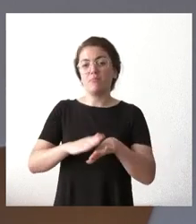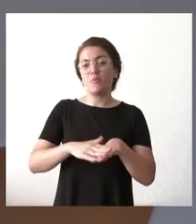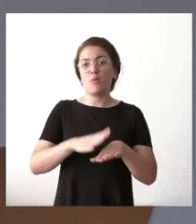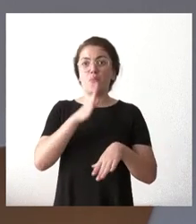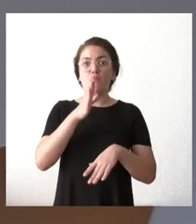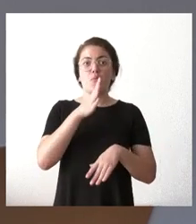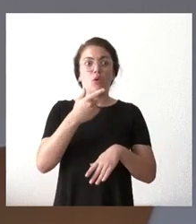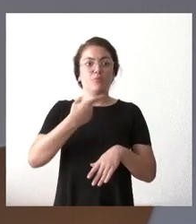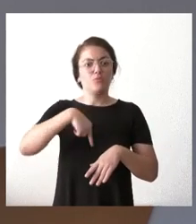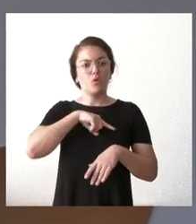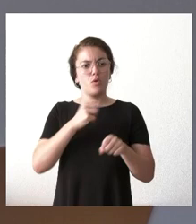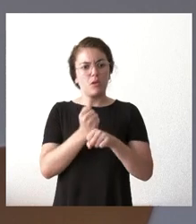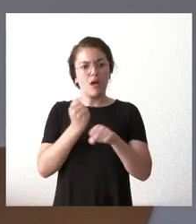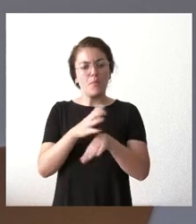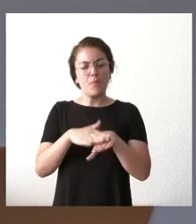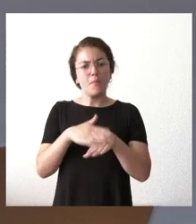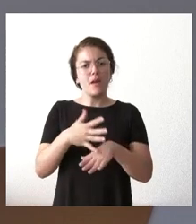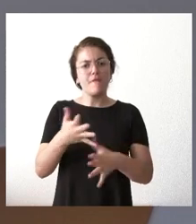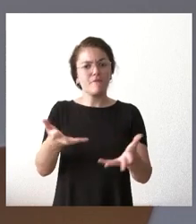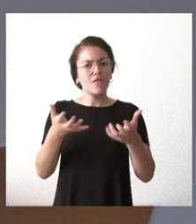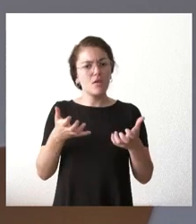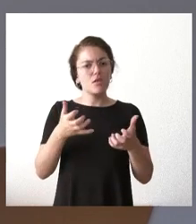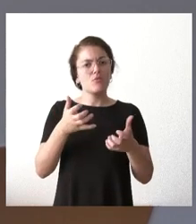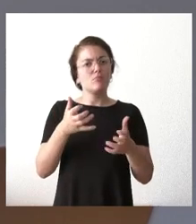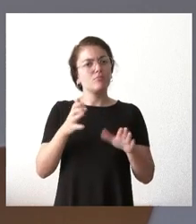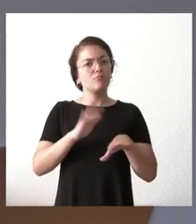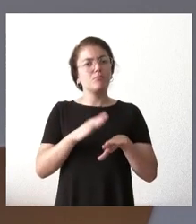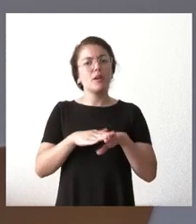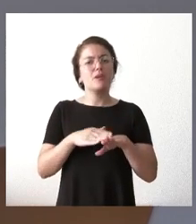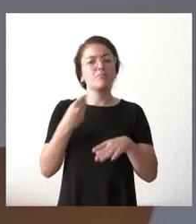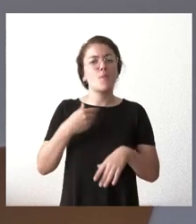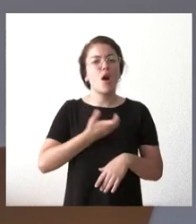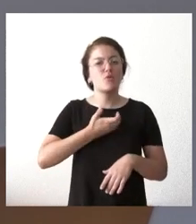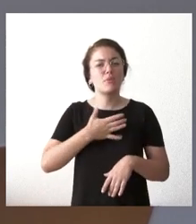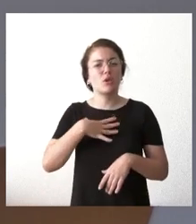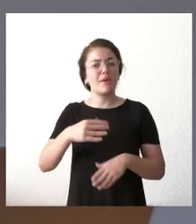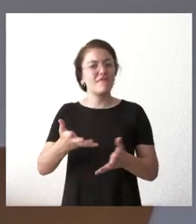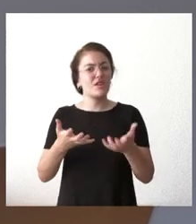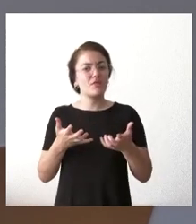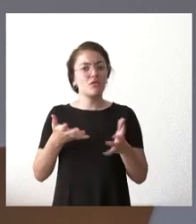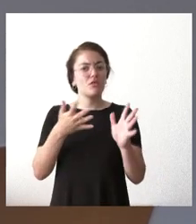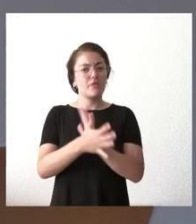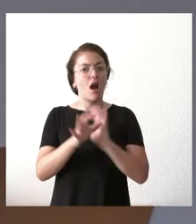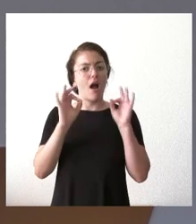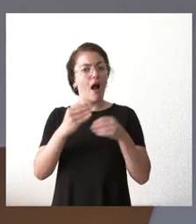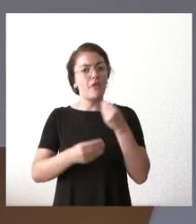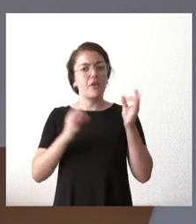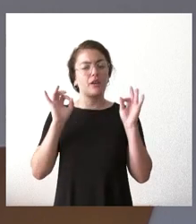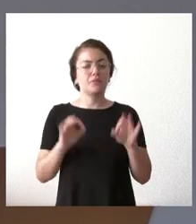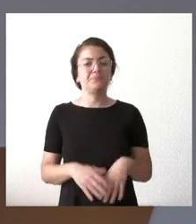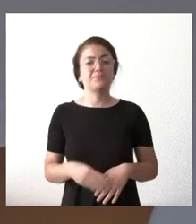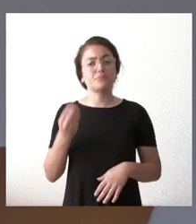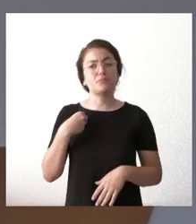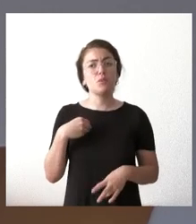de Castelé León para el beneficio de las políticas municipales de Castelé León y en ese sentido pues hemos actuado respecto al